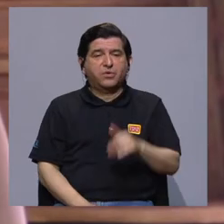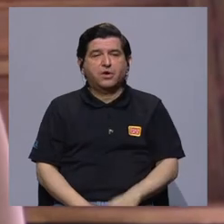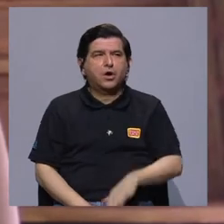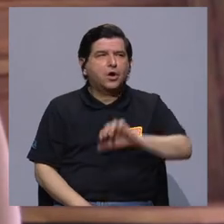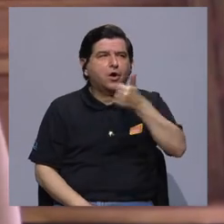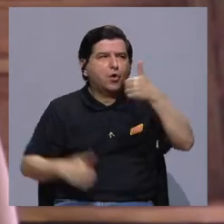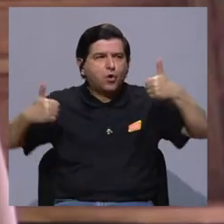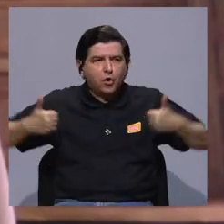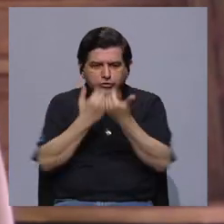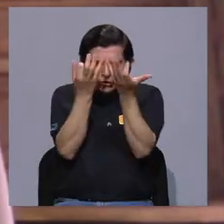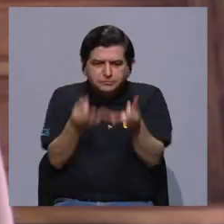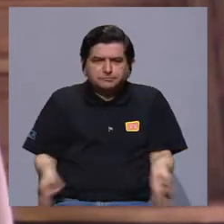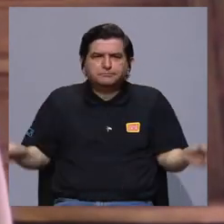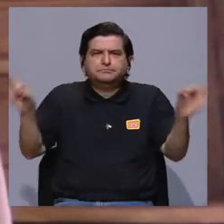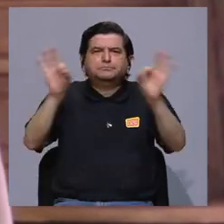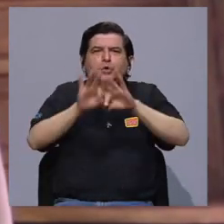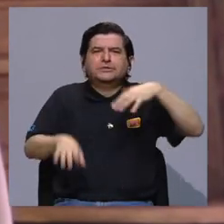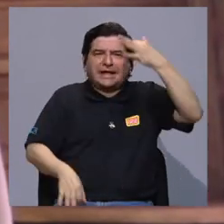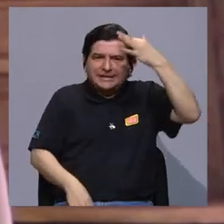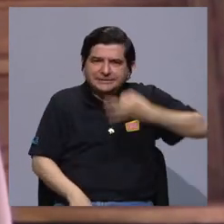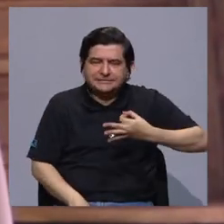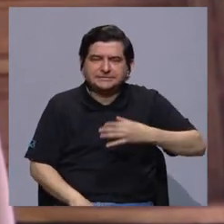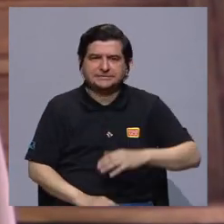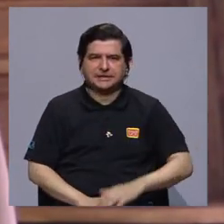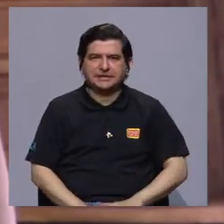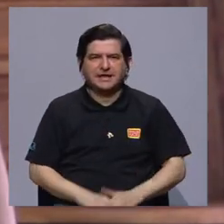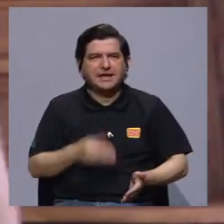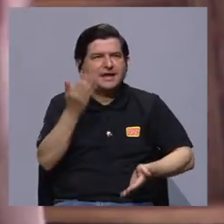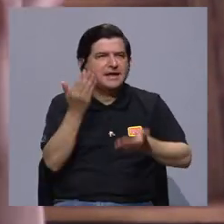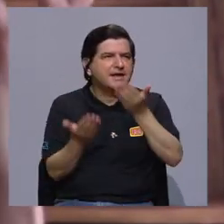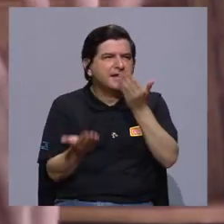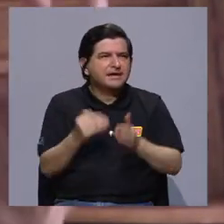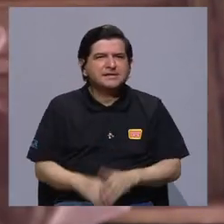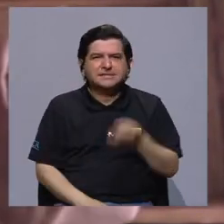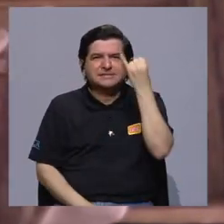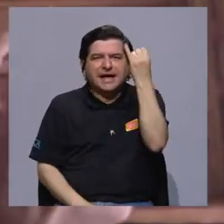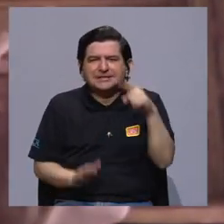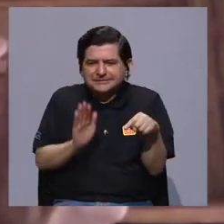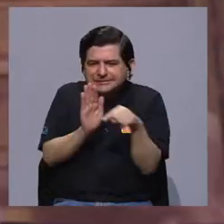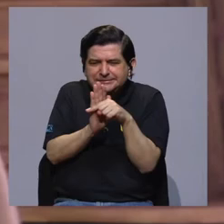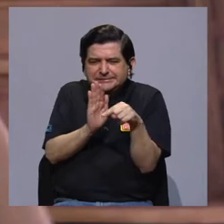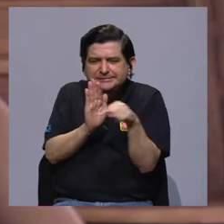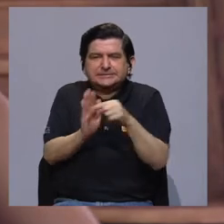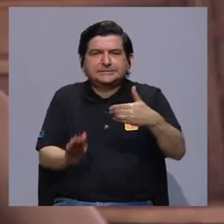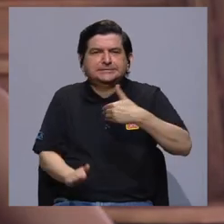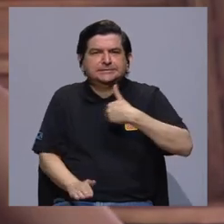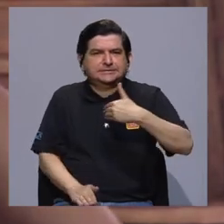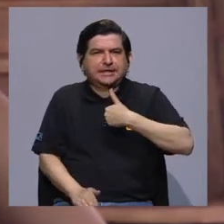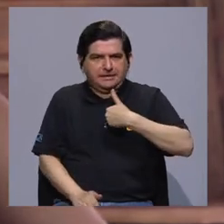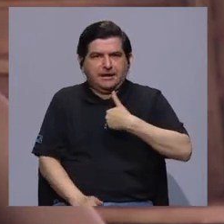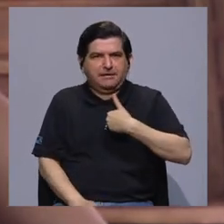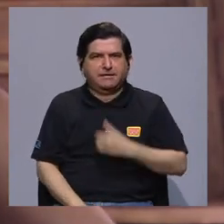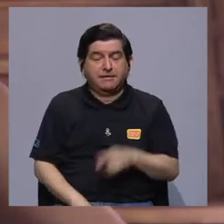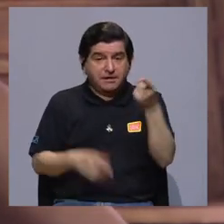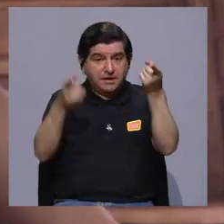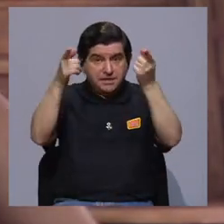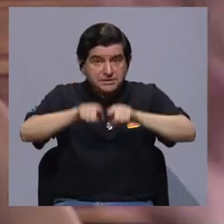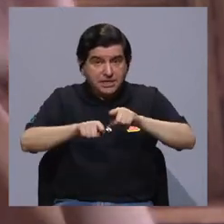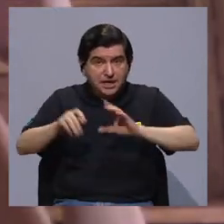Eso. Y otro reto importante creo que es tal vez un prejuicio todavía que tiene como una